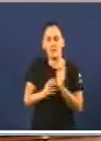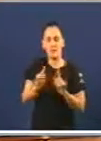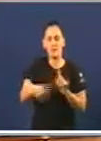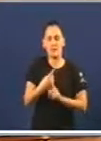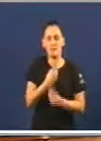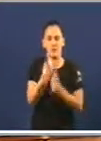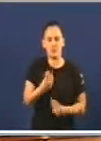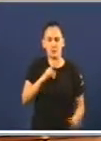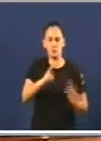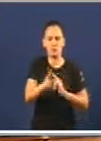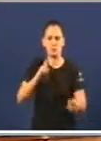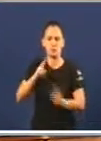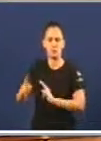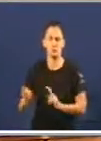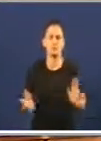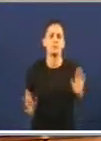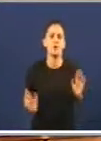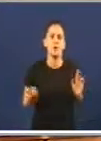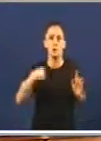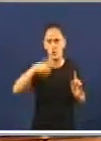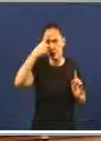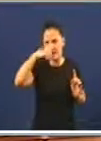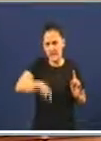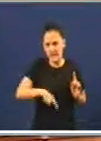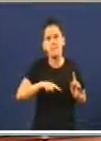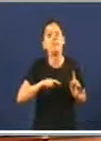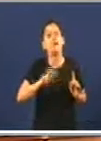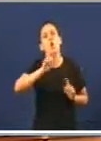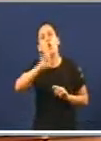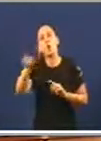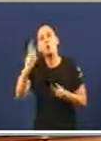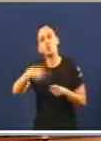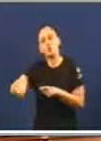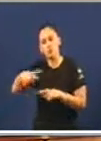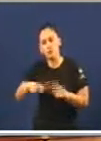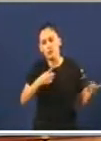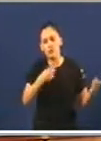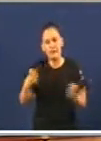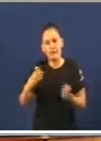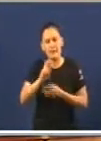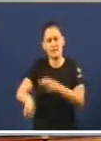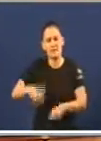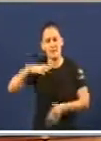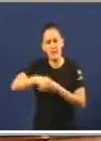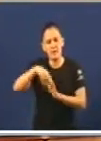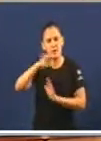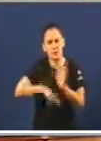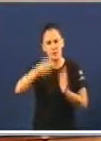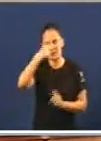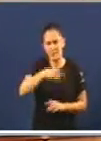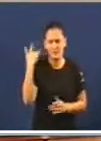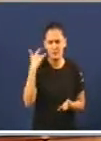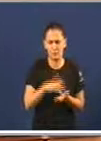dos grupos. Somos coñecedoras de que hai outros aspectos reformables do regulamento. Eu mesma facía